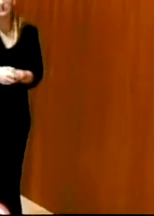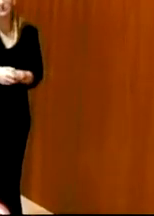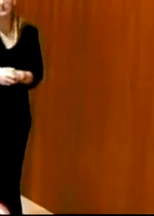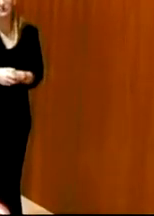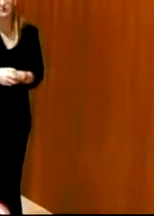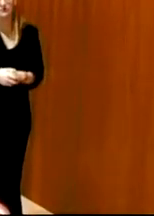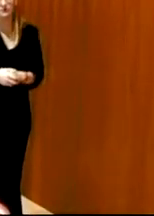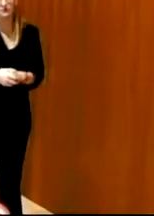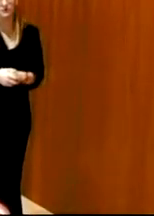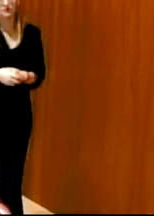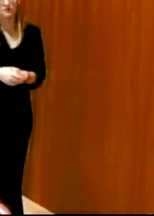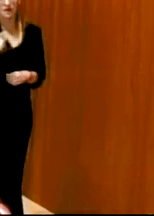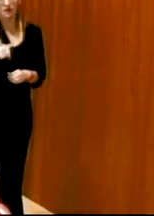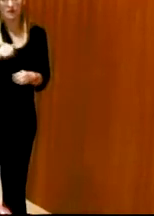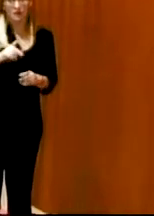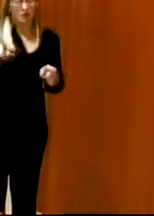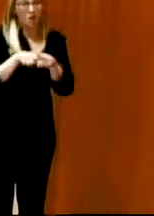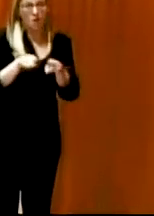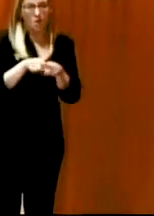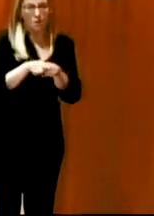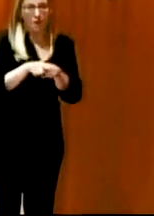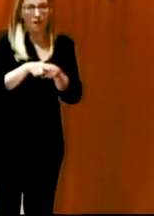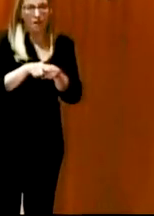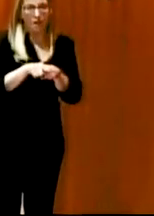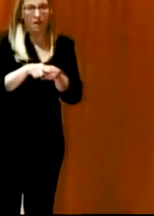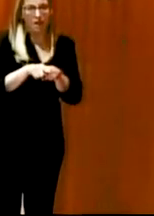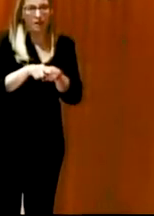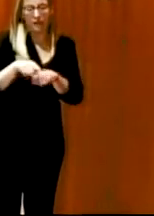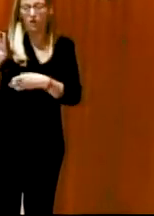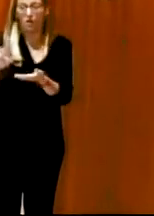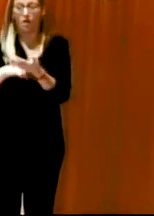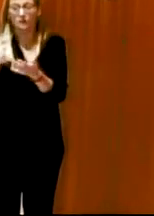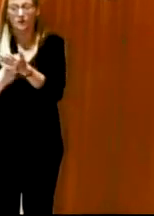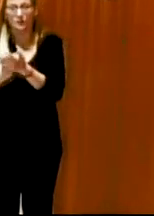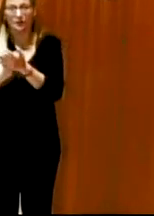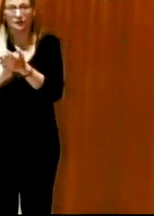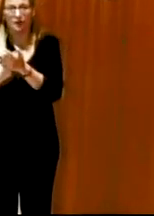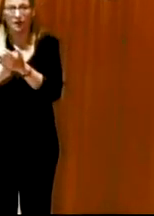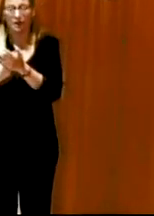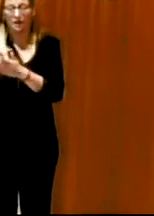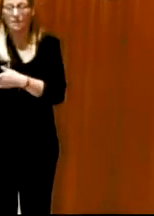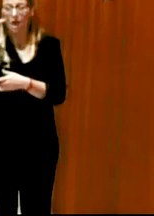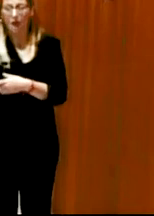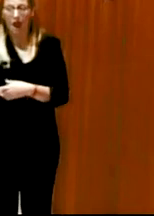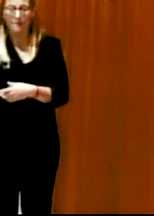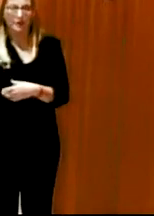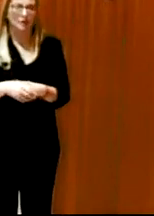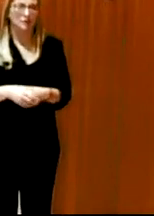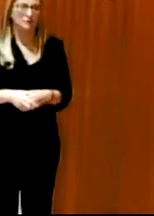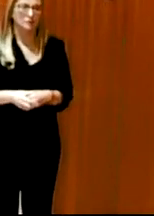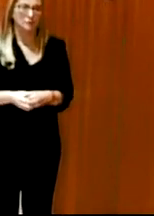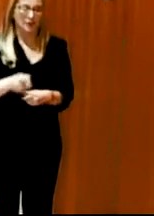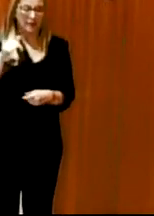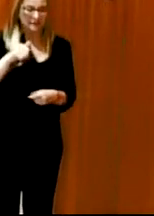aquí igual que en el cultural fest estamos con los intérpretes de de ASOAL de la Asociación de Personas Sordas de Almería este año